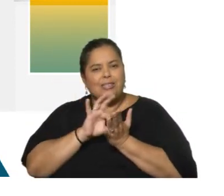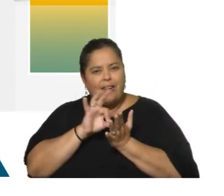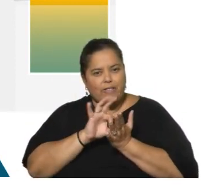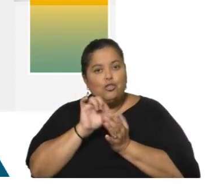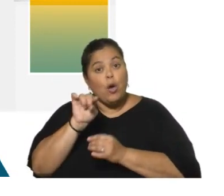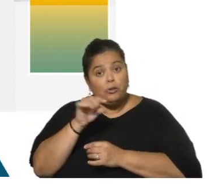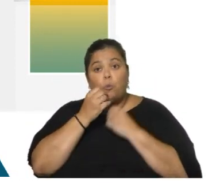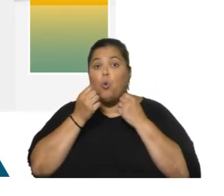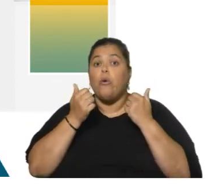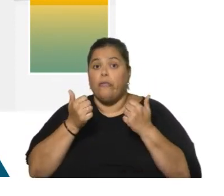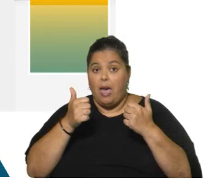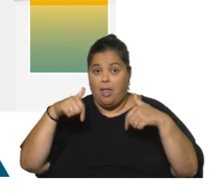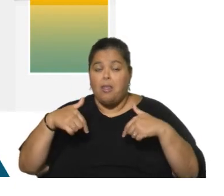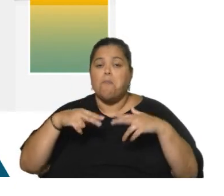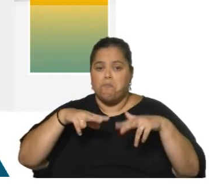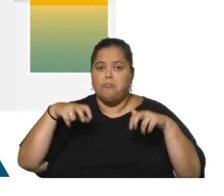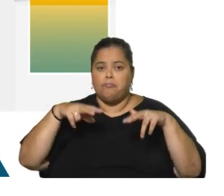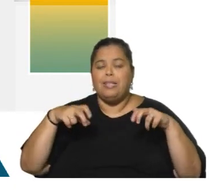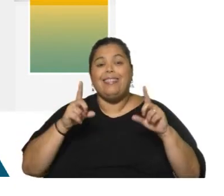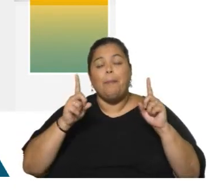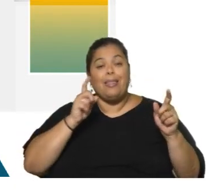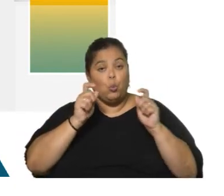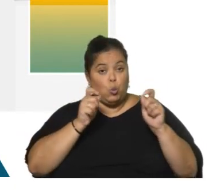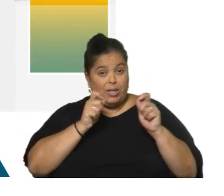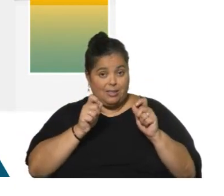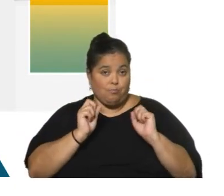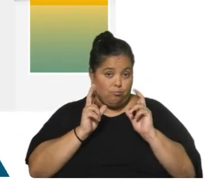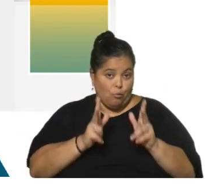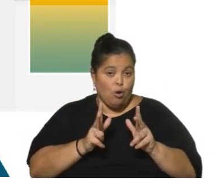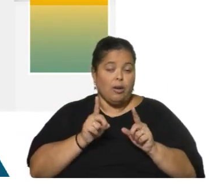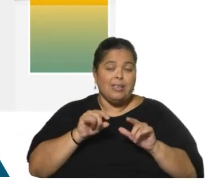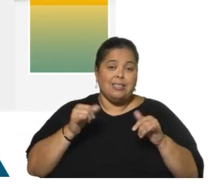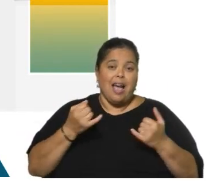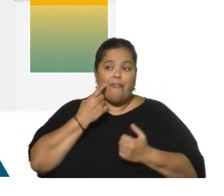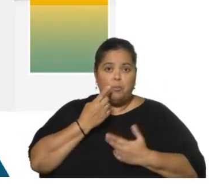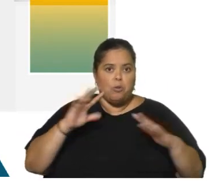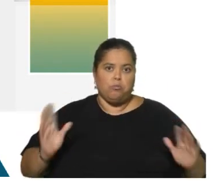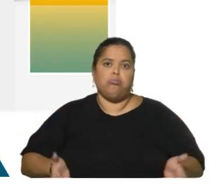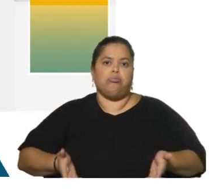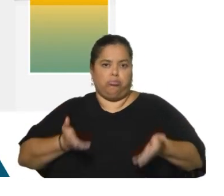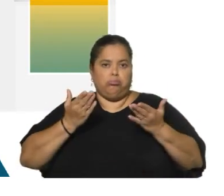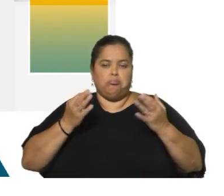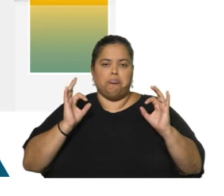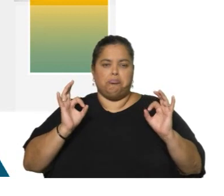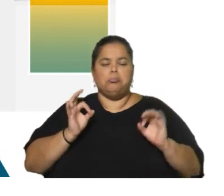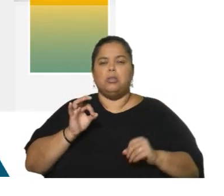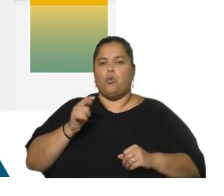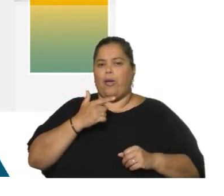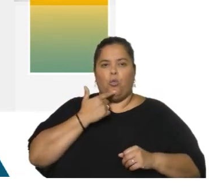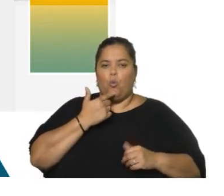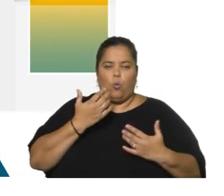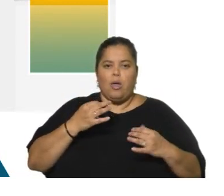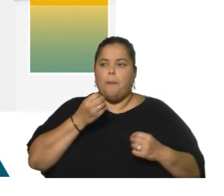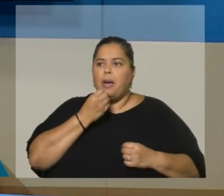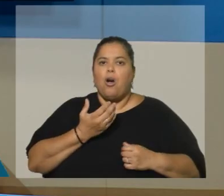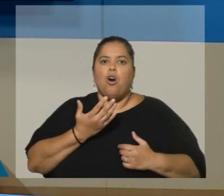muy bien para el país. Y el turismo, al que hacía referencia también, que tuvo un repunte, indudablemente, aunque todavía puede estar lejos de